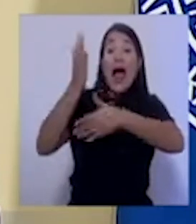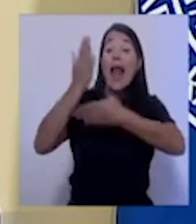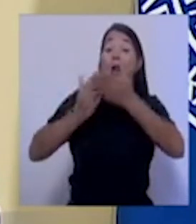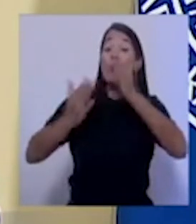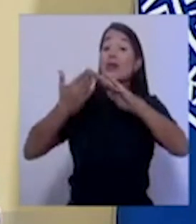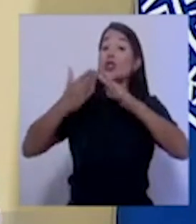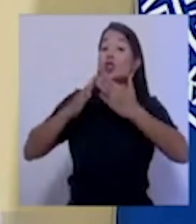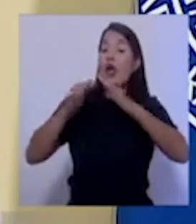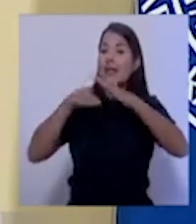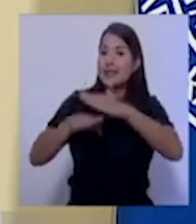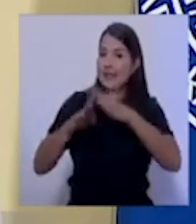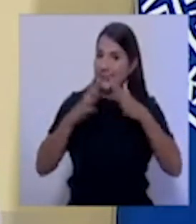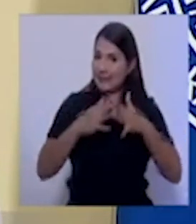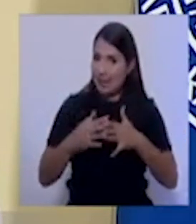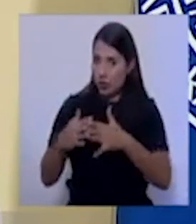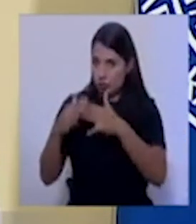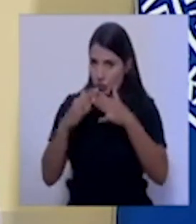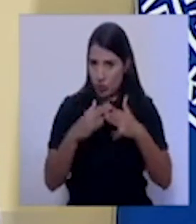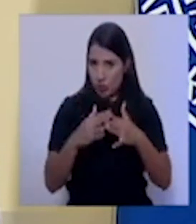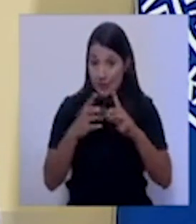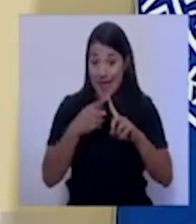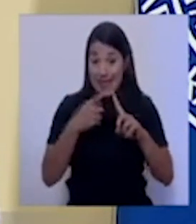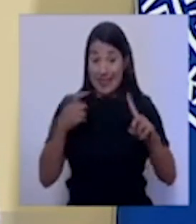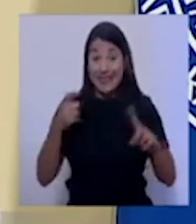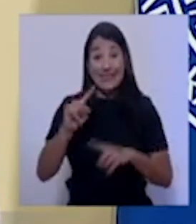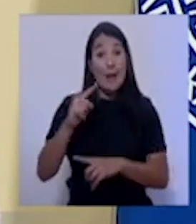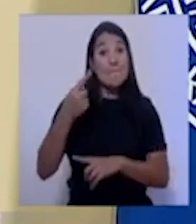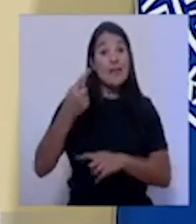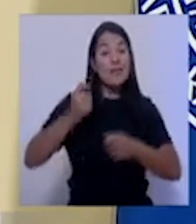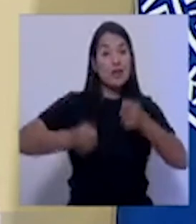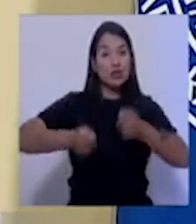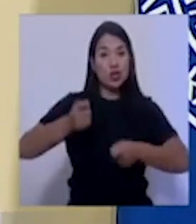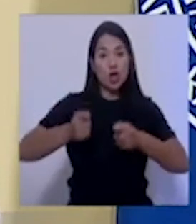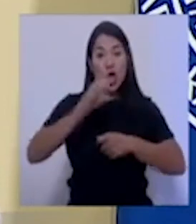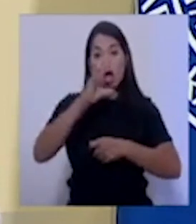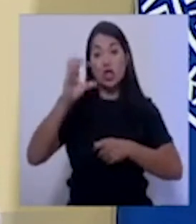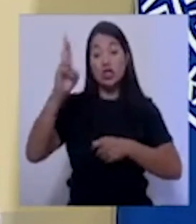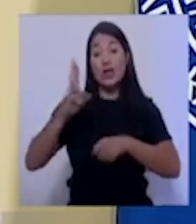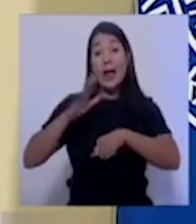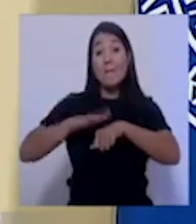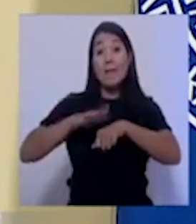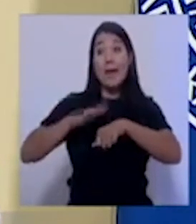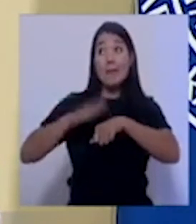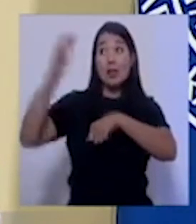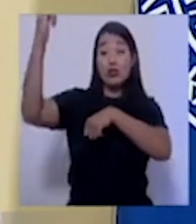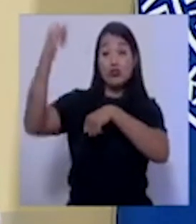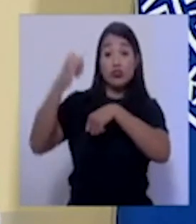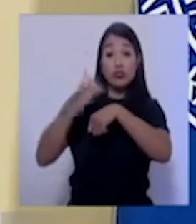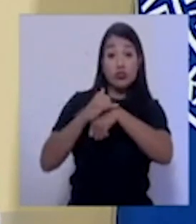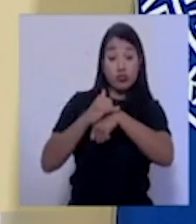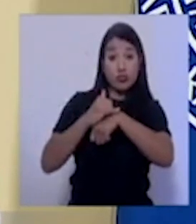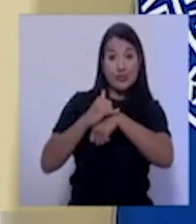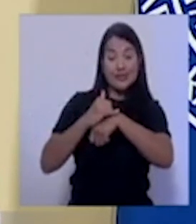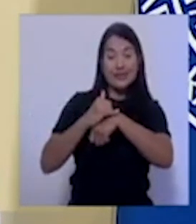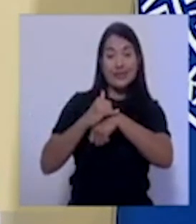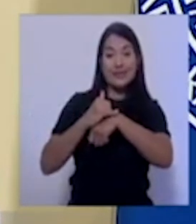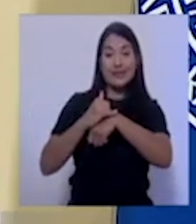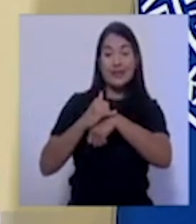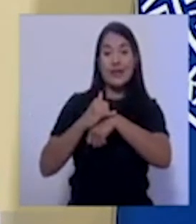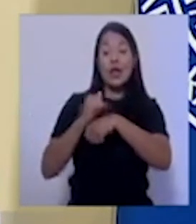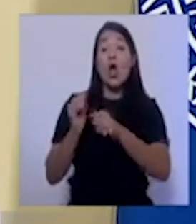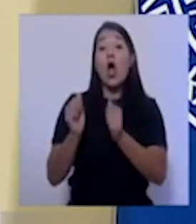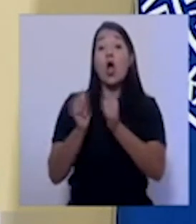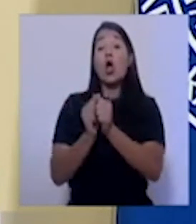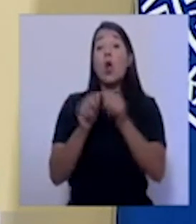primero de septiembre, Costa Rica estaría permitiendo el ingreso al país de vuelos comerciales con